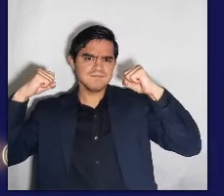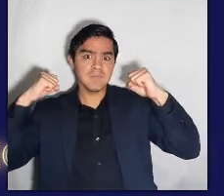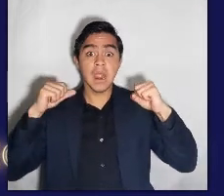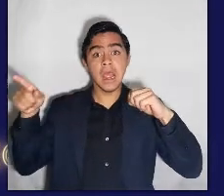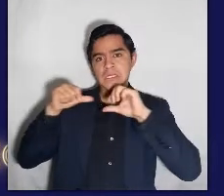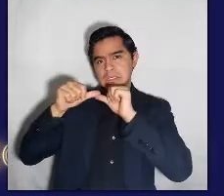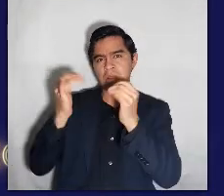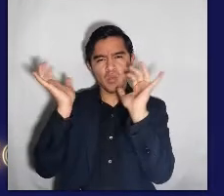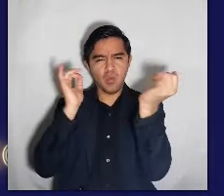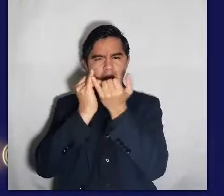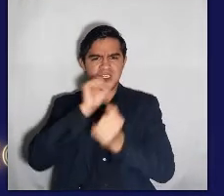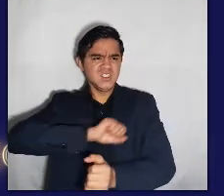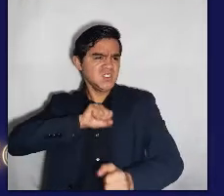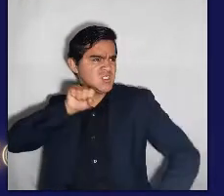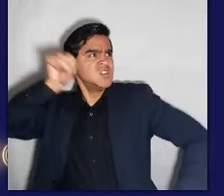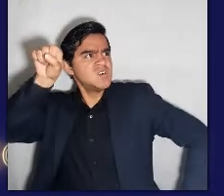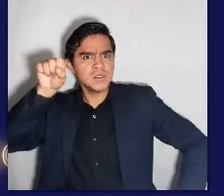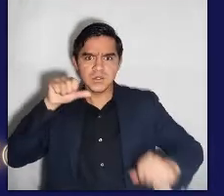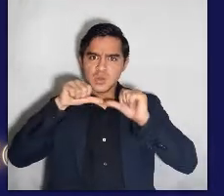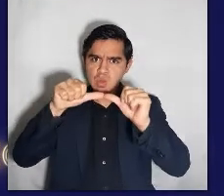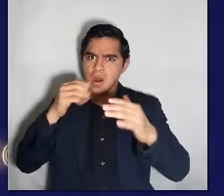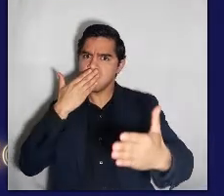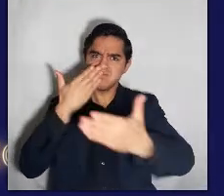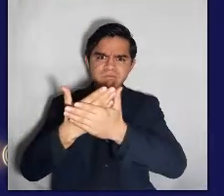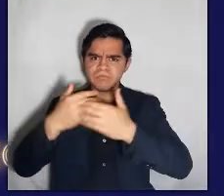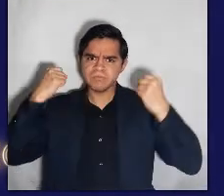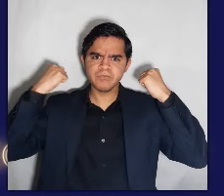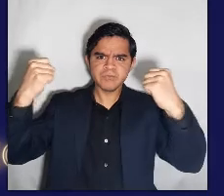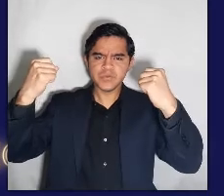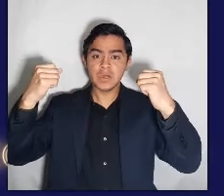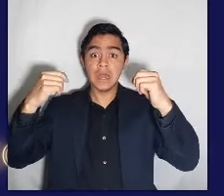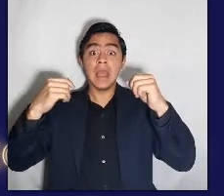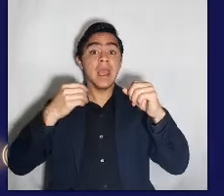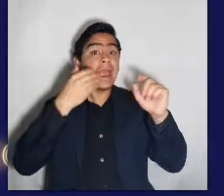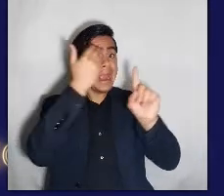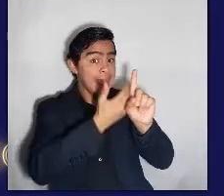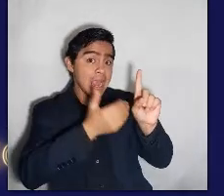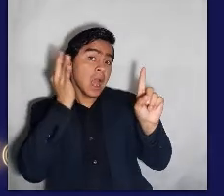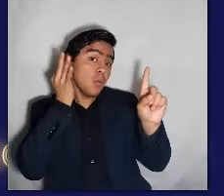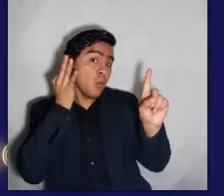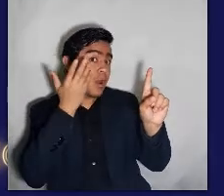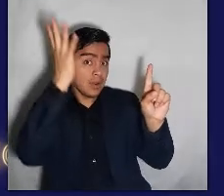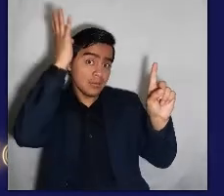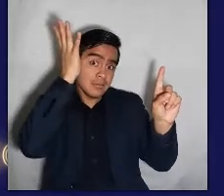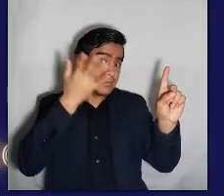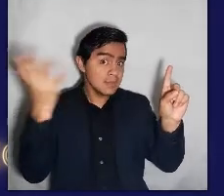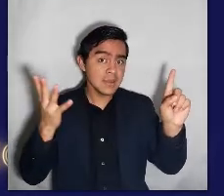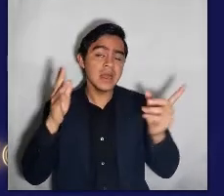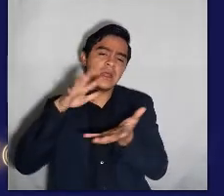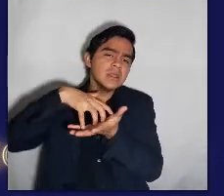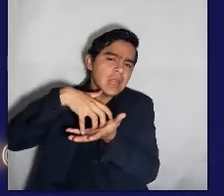fuerte, valiente, siempre es el héroe, siempre es poderoso. En cambio,